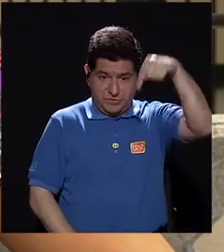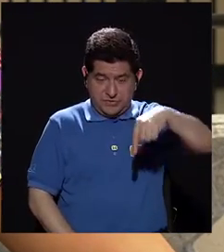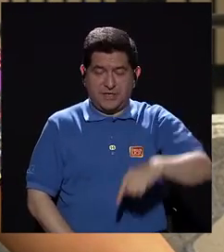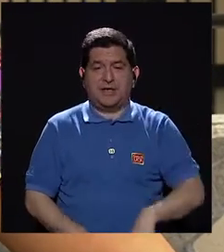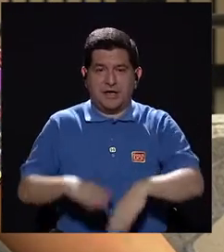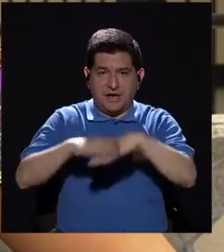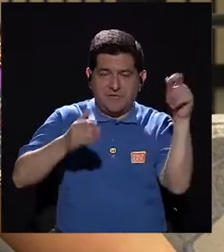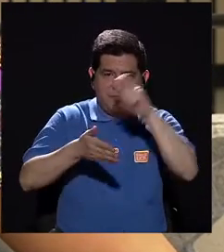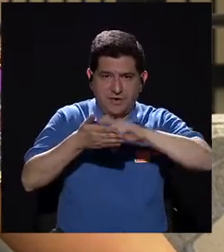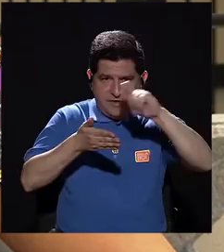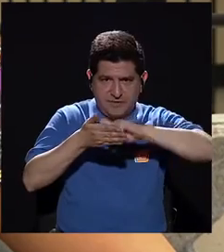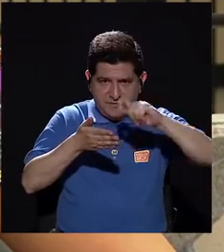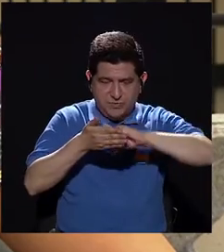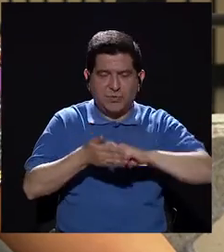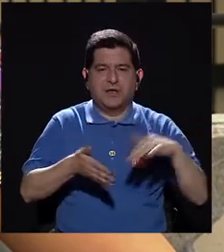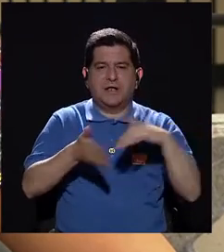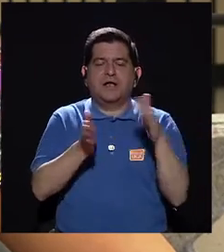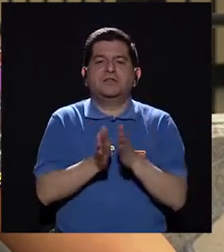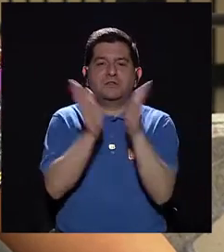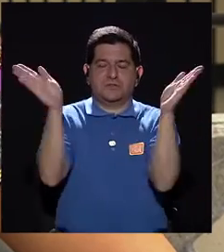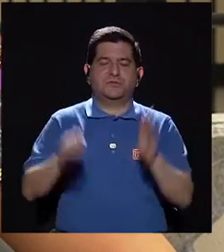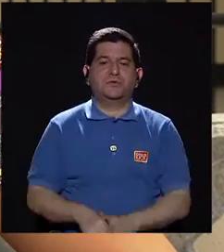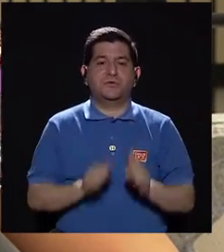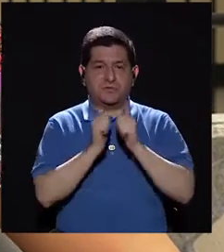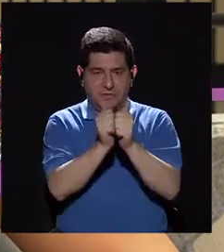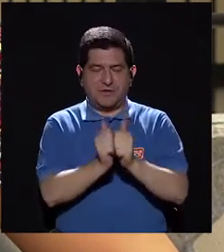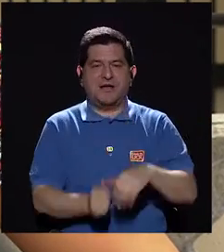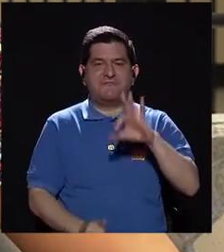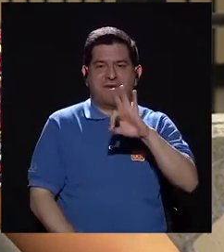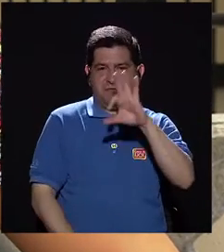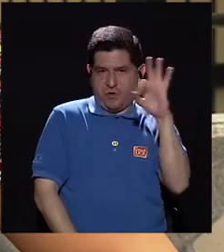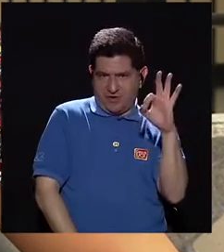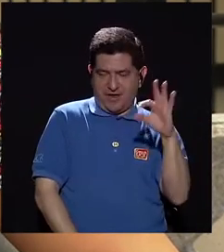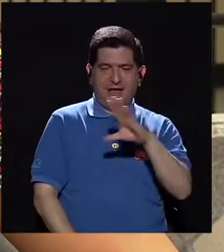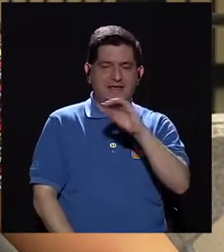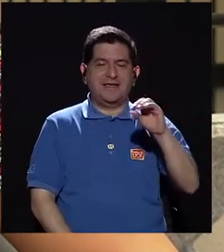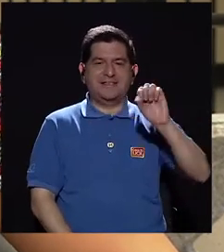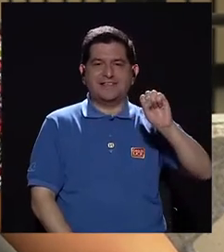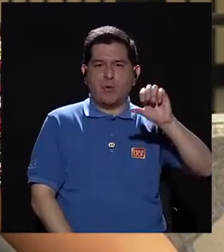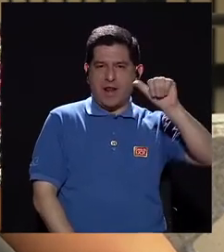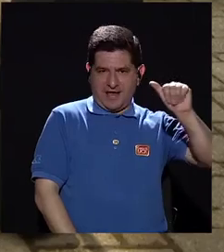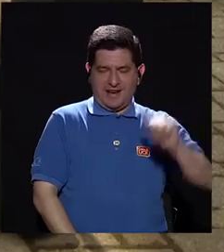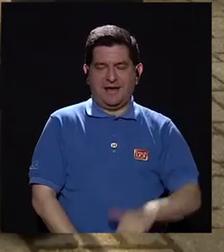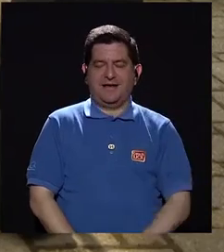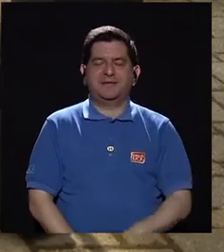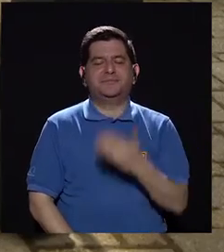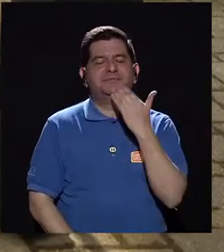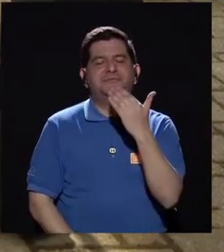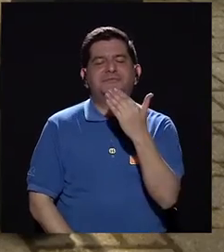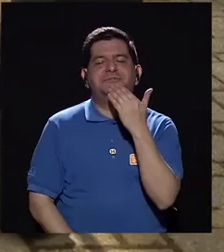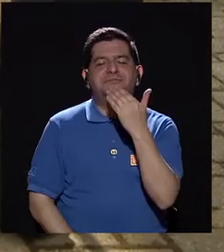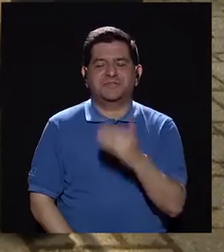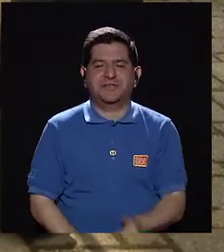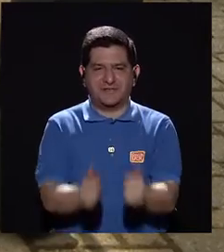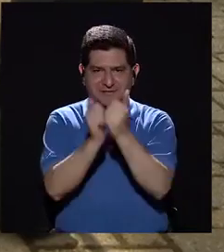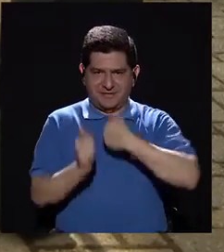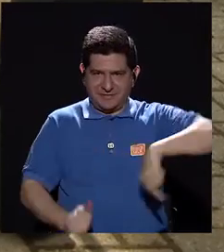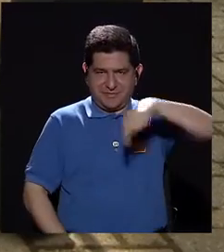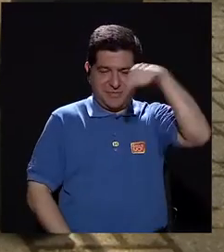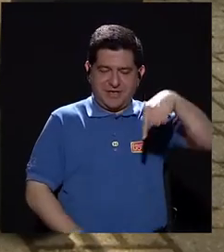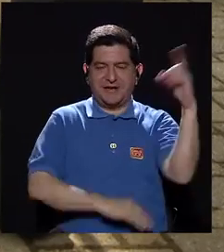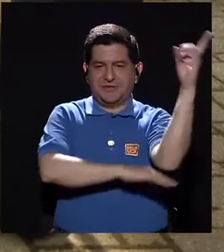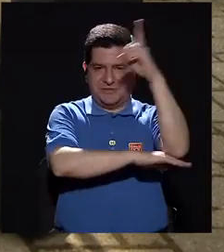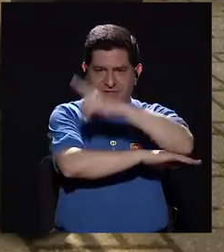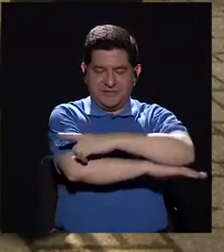en las afueras de la Escuela de Estudios Generales. Les acompañaremos Fabiola Fernández y Saúl Aguilar. Muchísimas gracias por